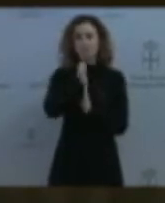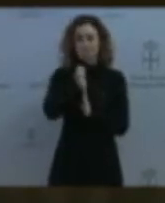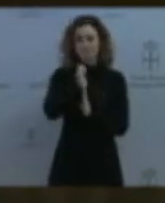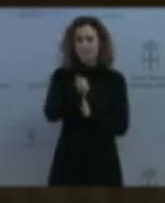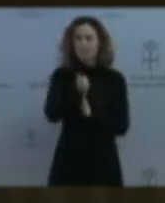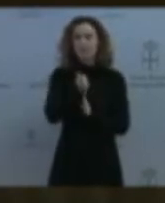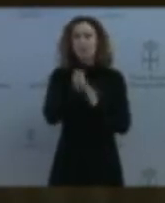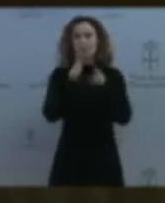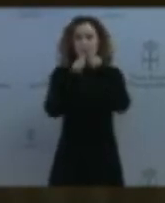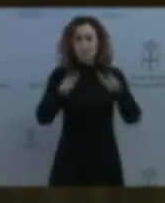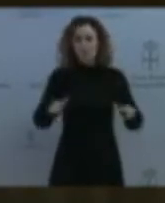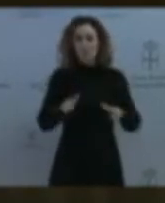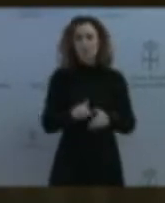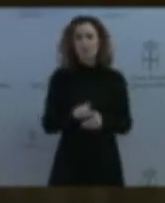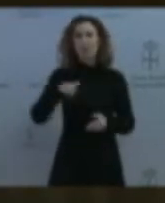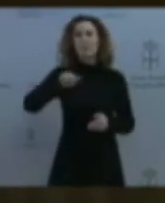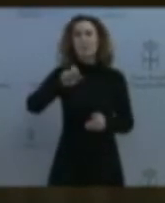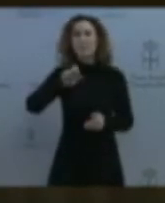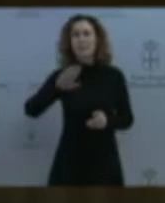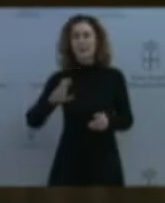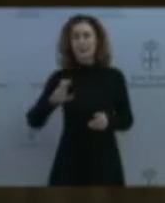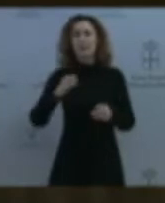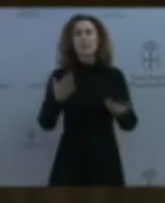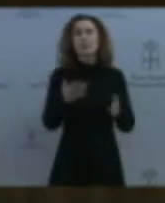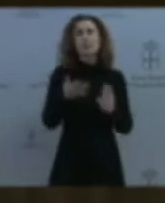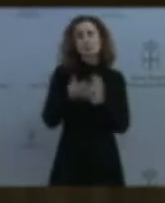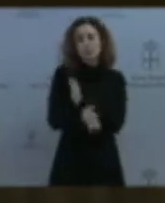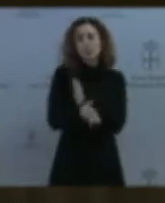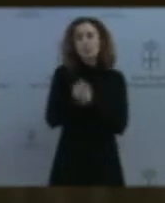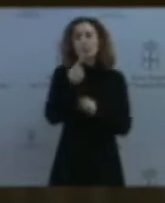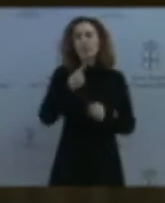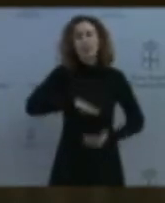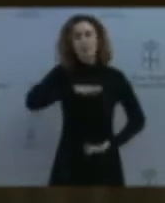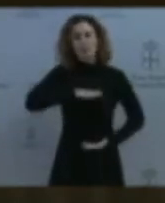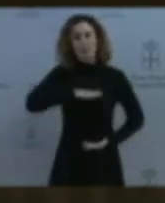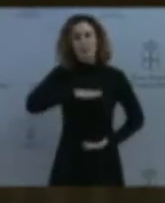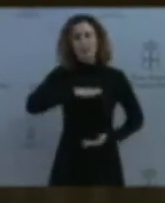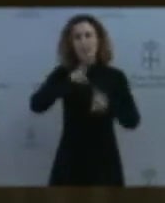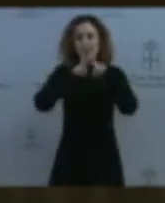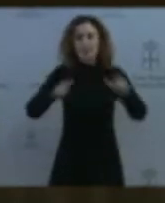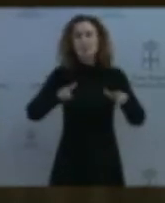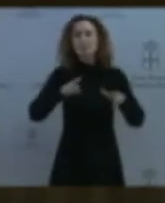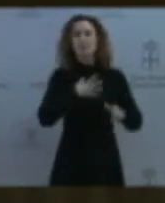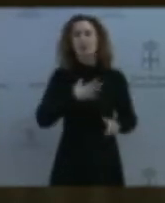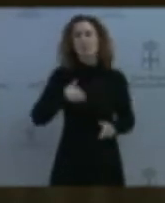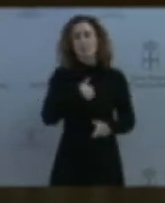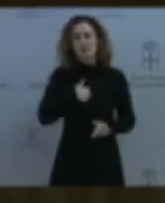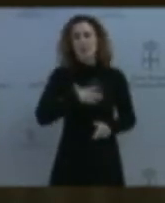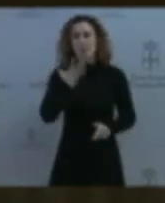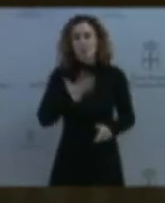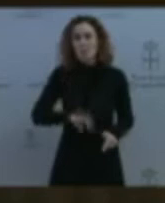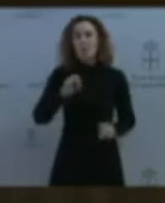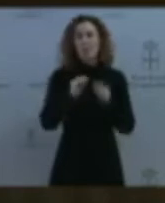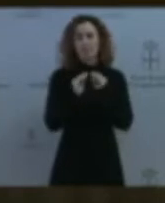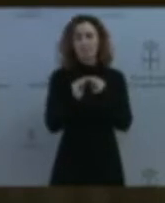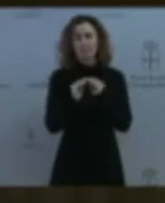internacional que define la competencia lingüística, las habilidades o funciones que una persona llegue a realizar en el uso del idioma. Y a ellas